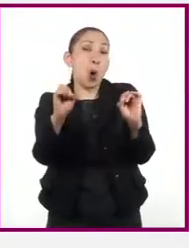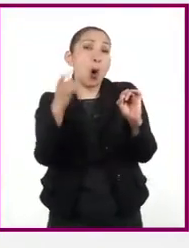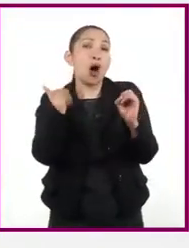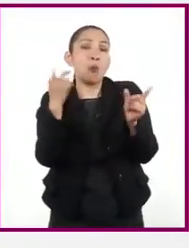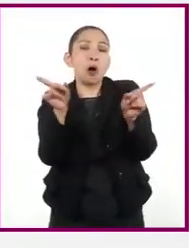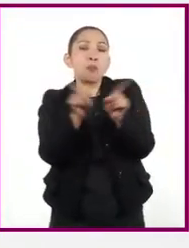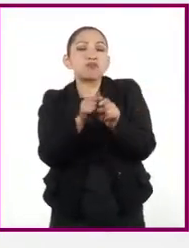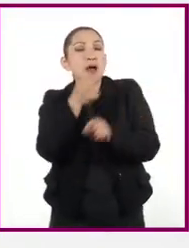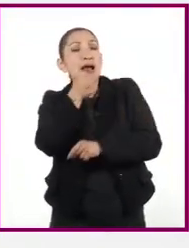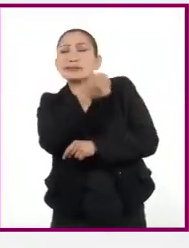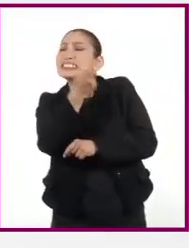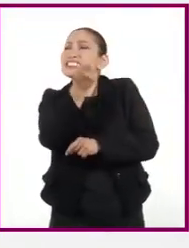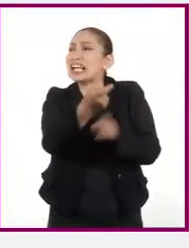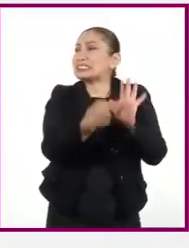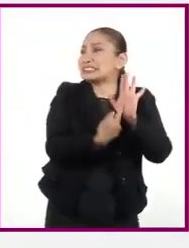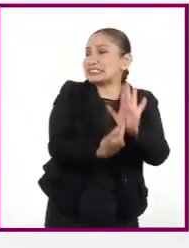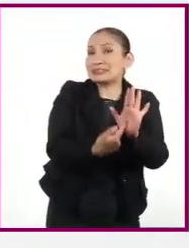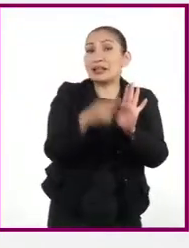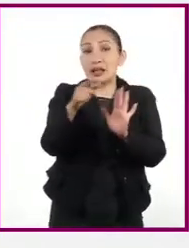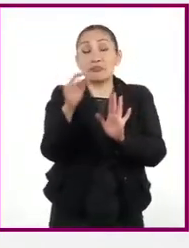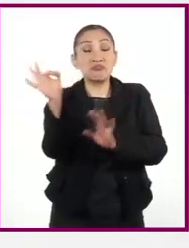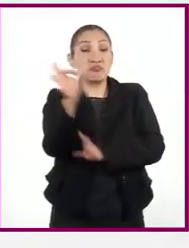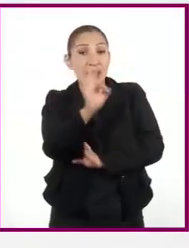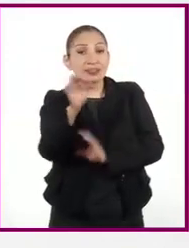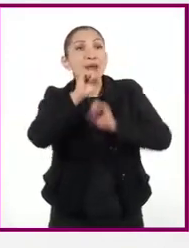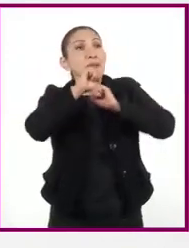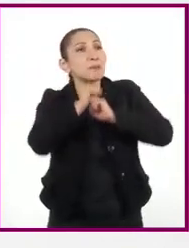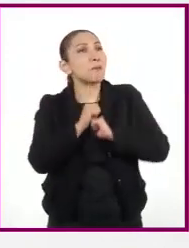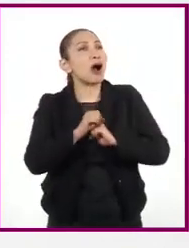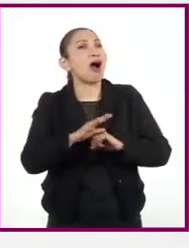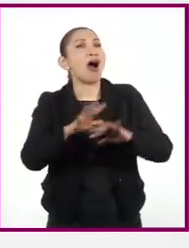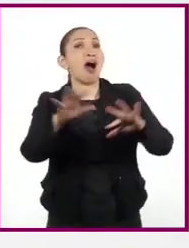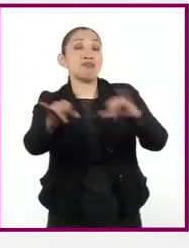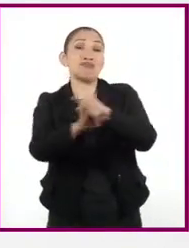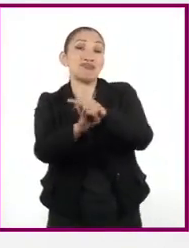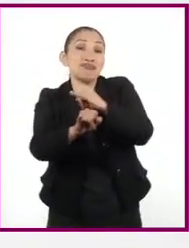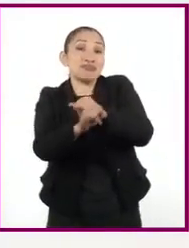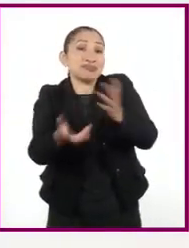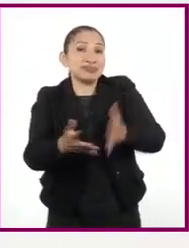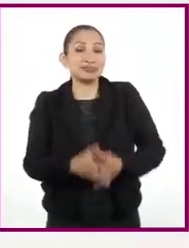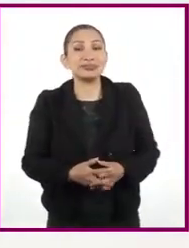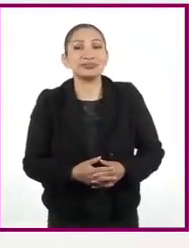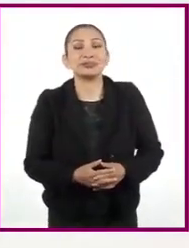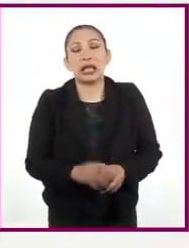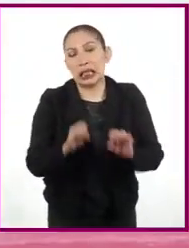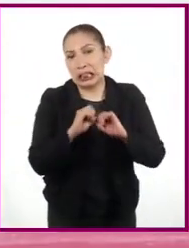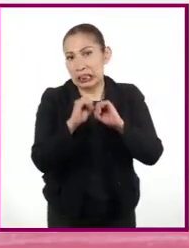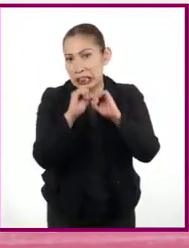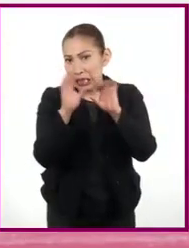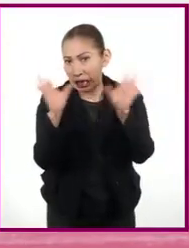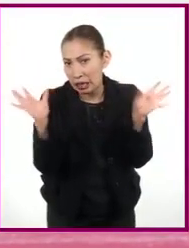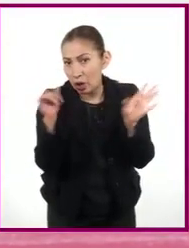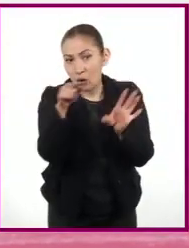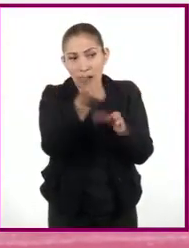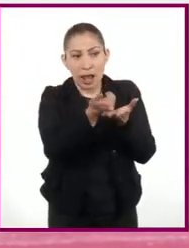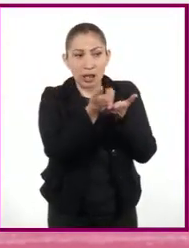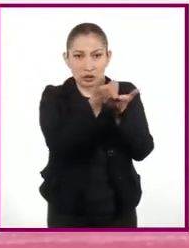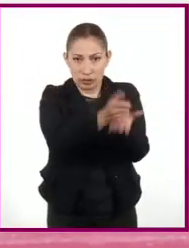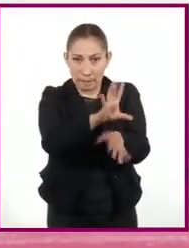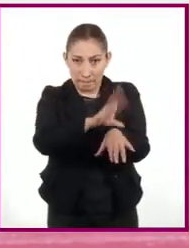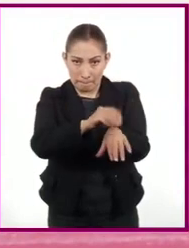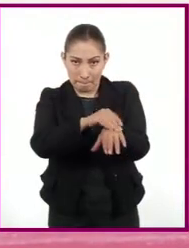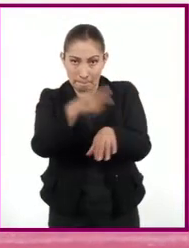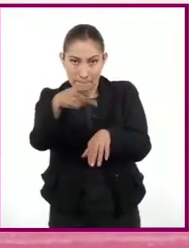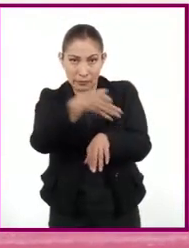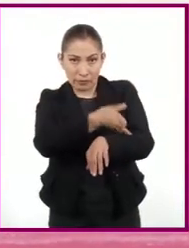hacer un breve reportaje sobre ella Y de ser posible compartirla en las redes sociales Claro, con ayuda y